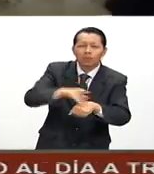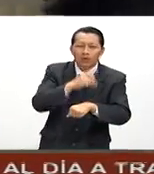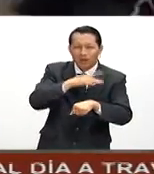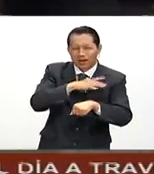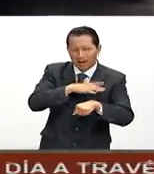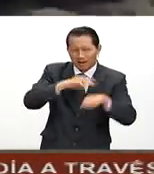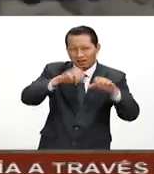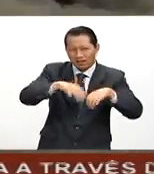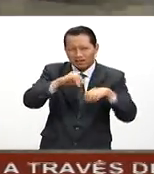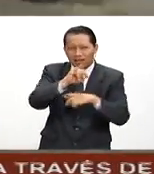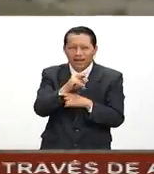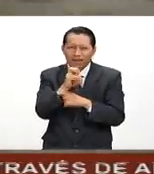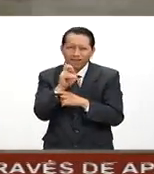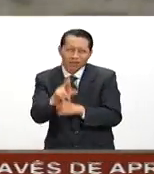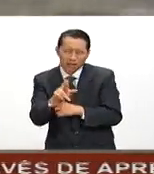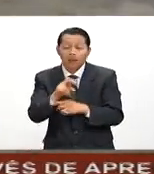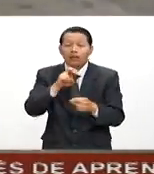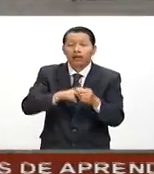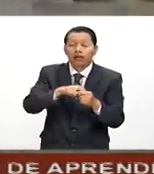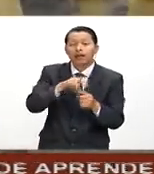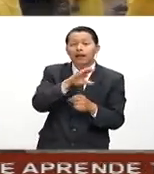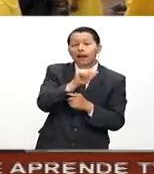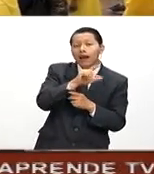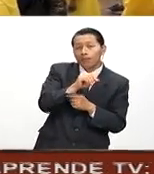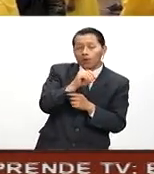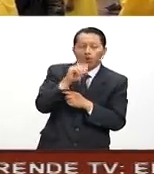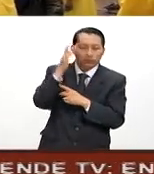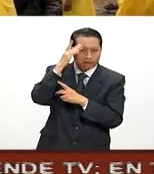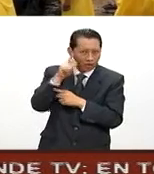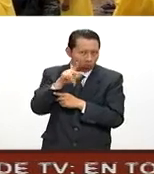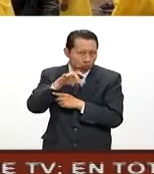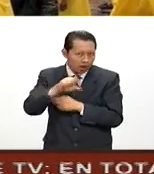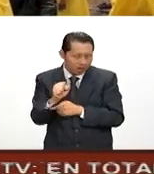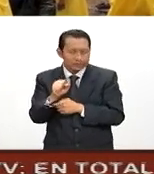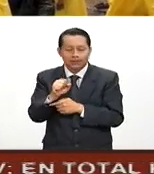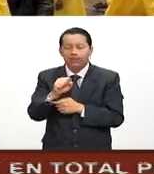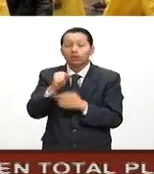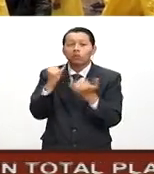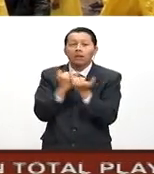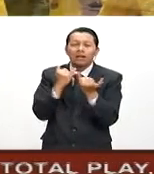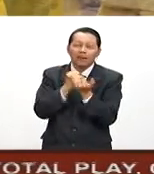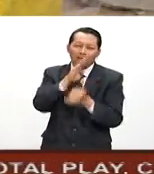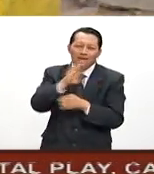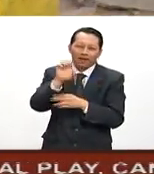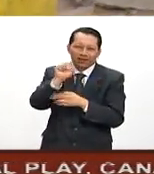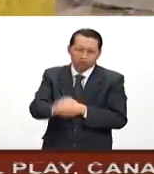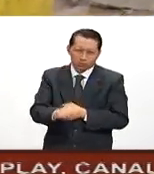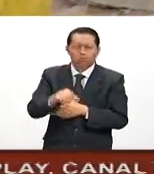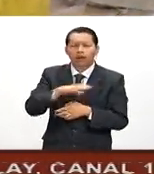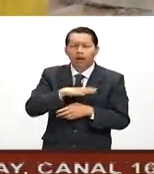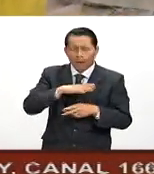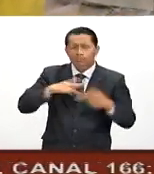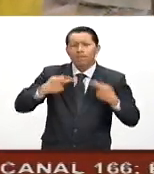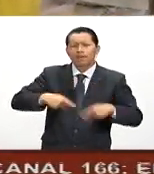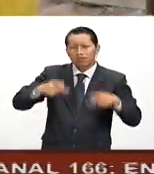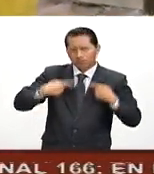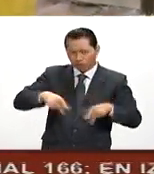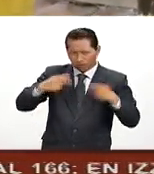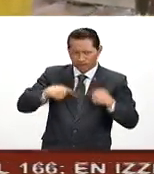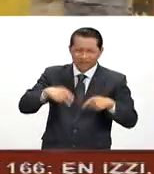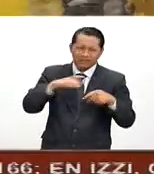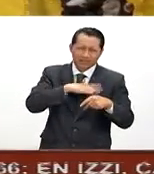la tormenta Javier. En Cabo San Lucas y San José del Cabo, Baja California Sur, desalojaron a 520 damnificados por las